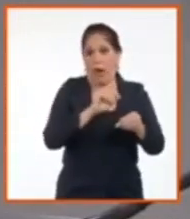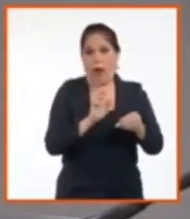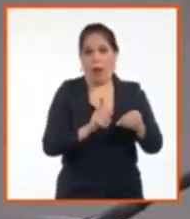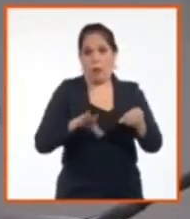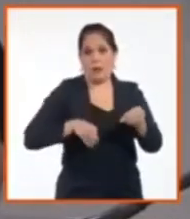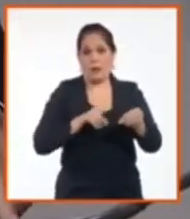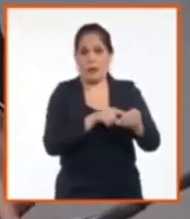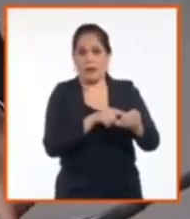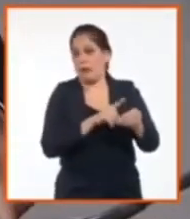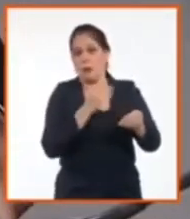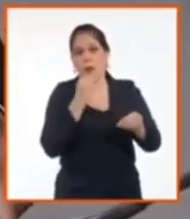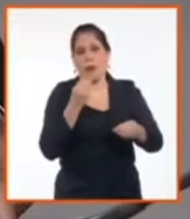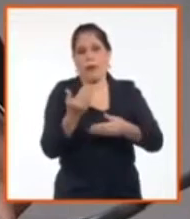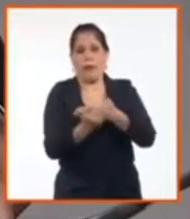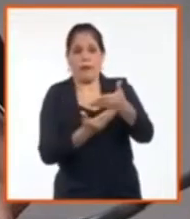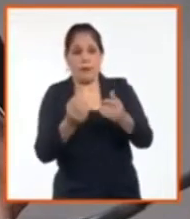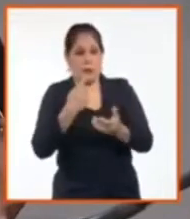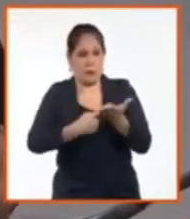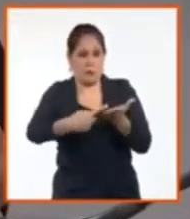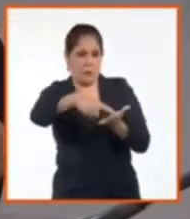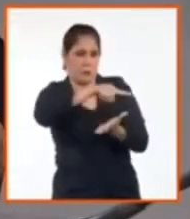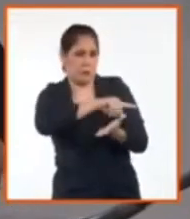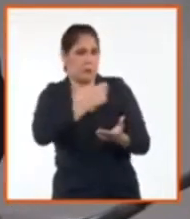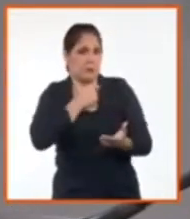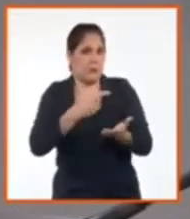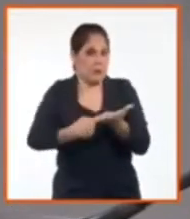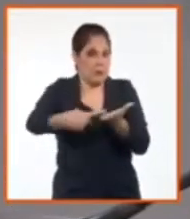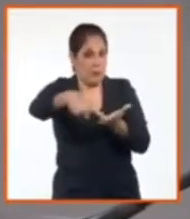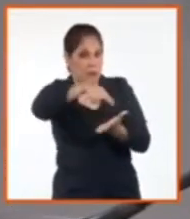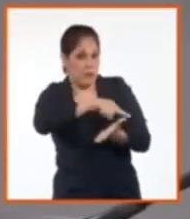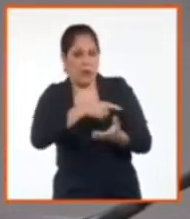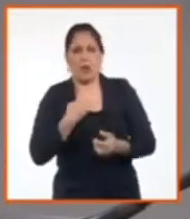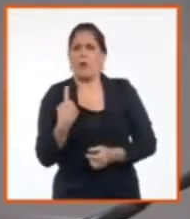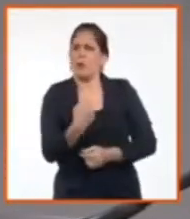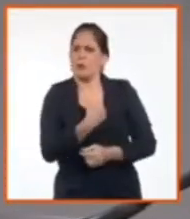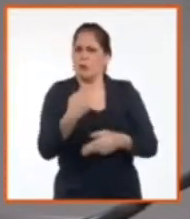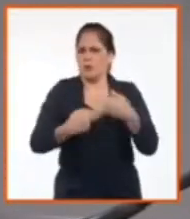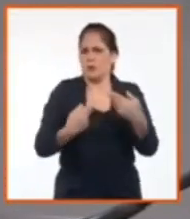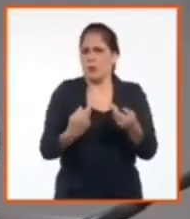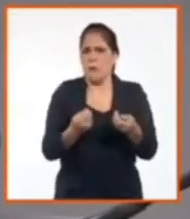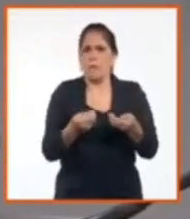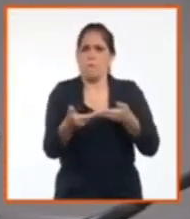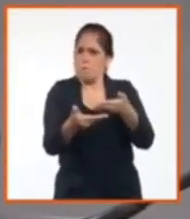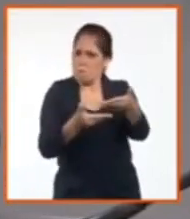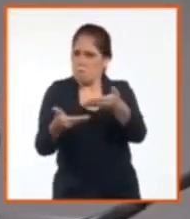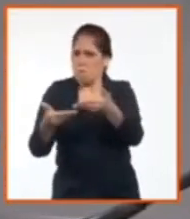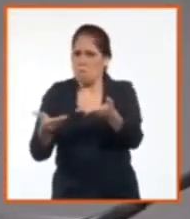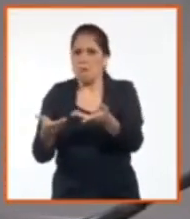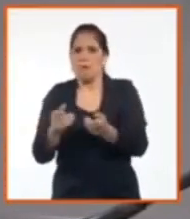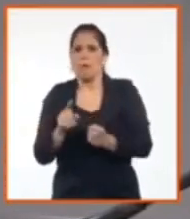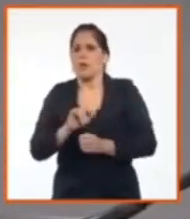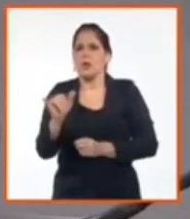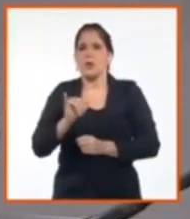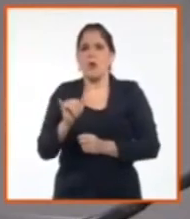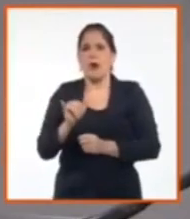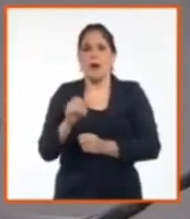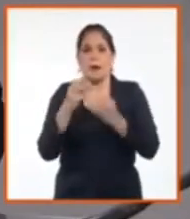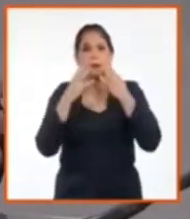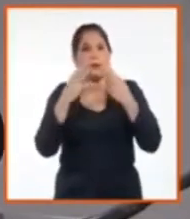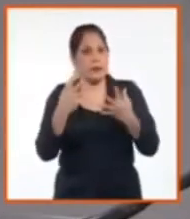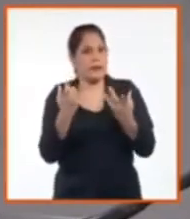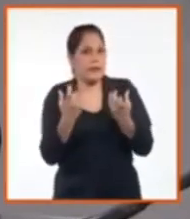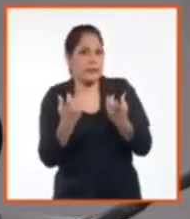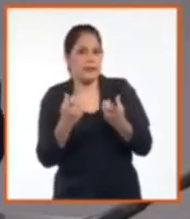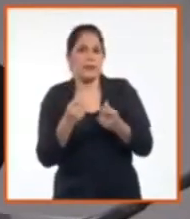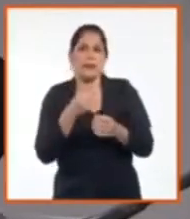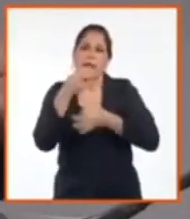se niegan a hacer operaciones, la semana pasada, o sea, tuvimos una operación que se realizó de una cuestión importante, que no puedo decir los